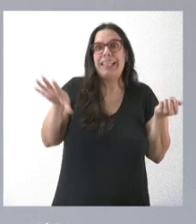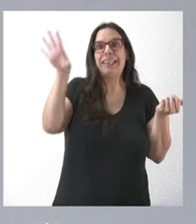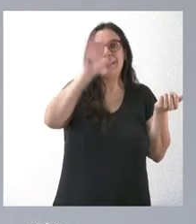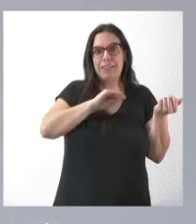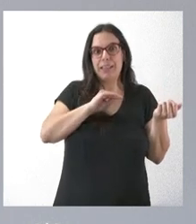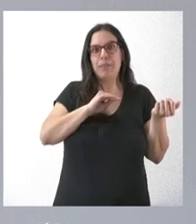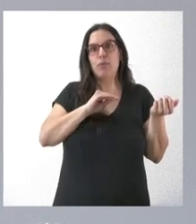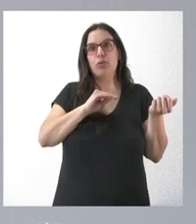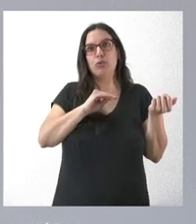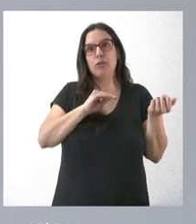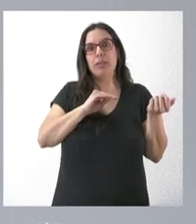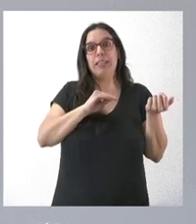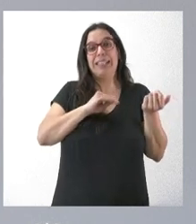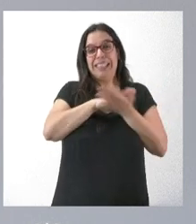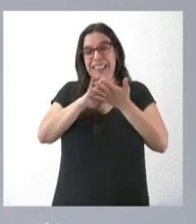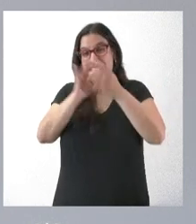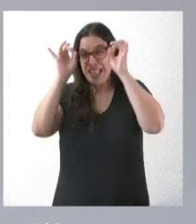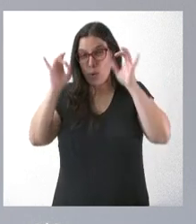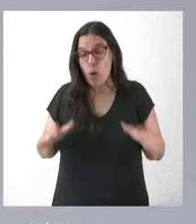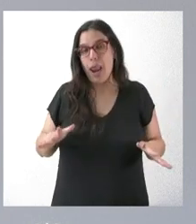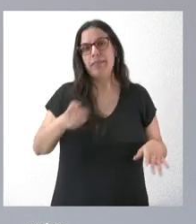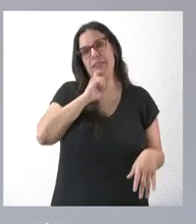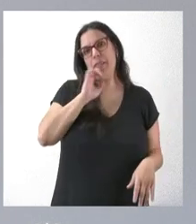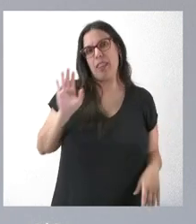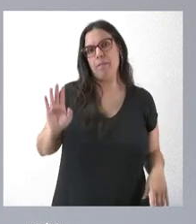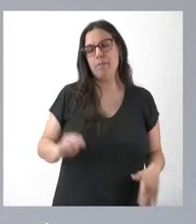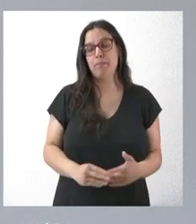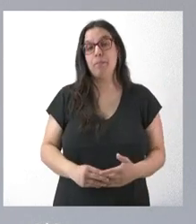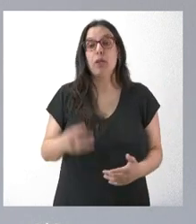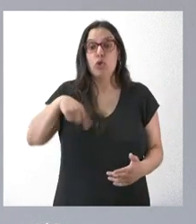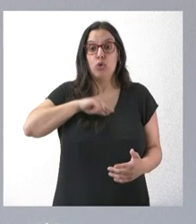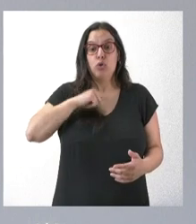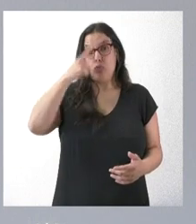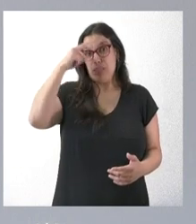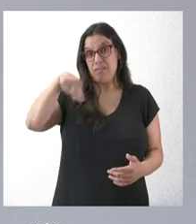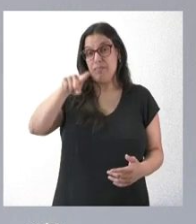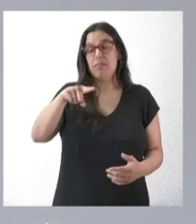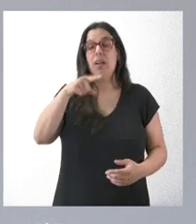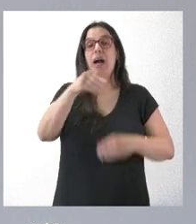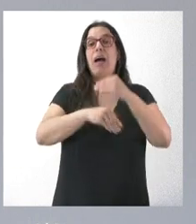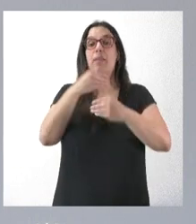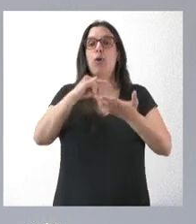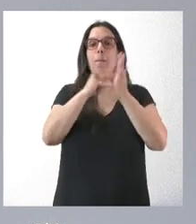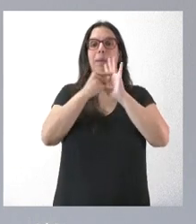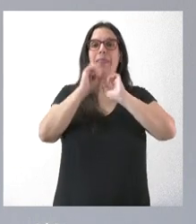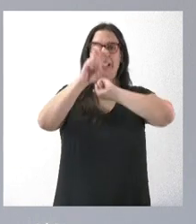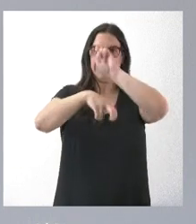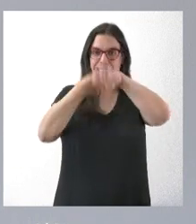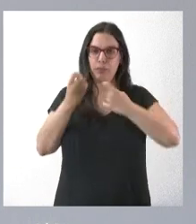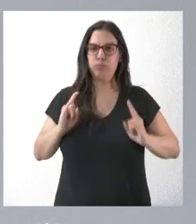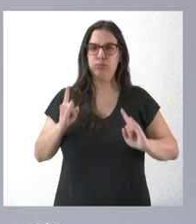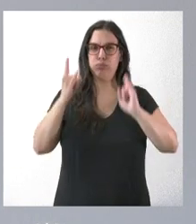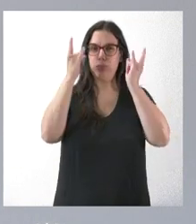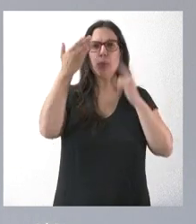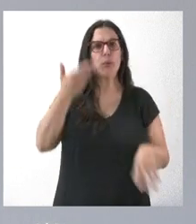se ha complicado se produce una situación similar. Nosotros lo que estamos haciendo, como bien sabe, es un plan de restauración muy relevante,